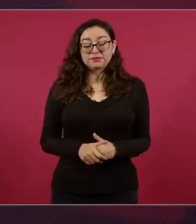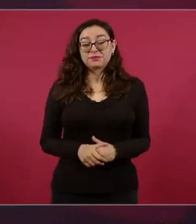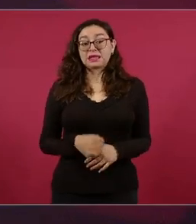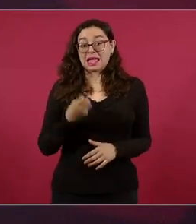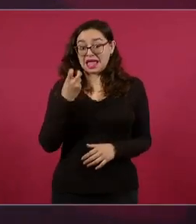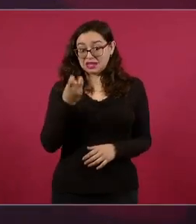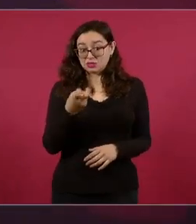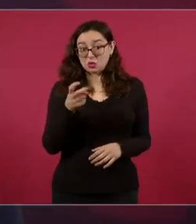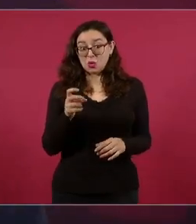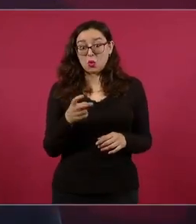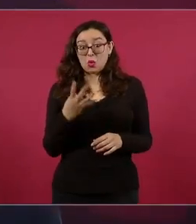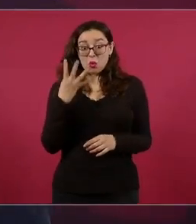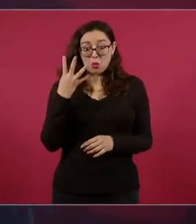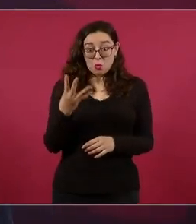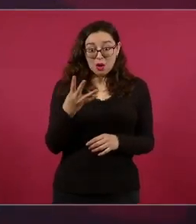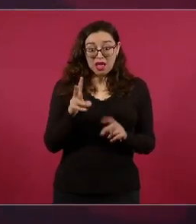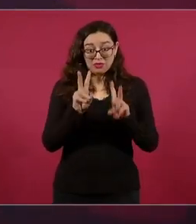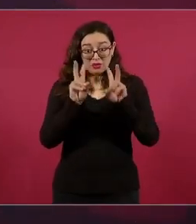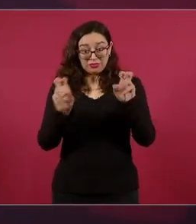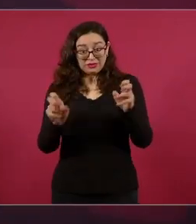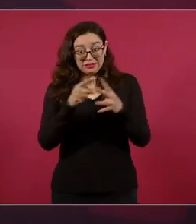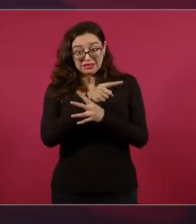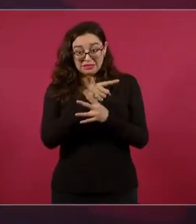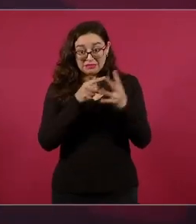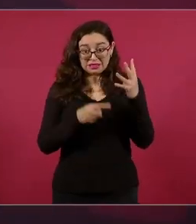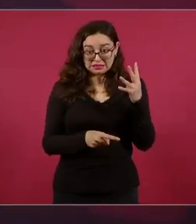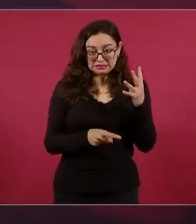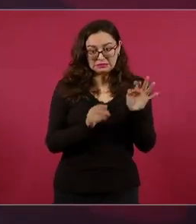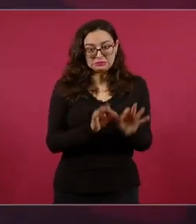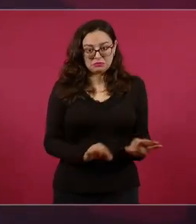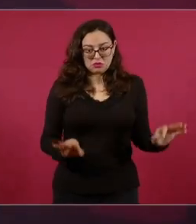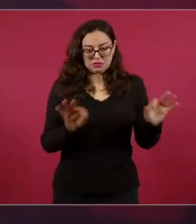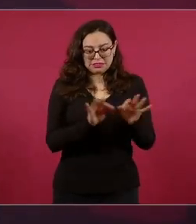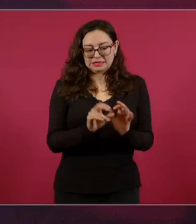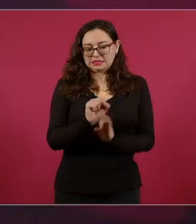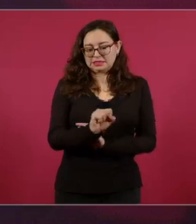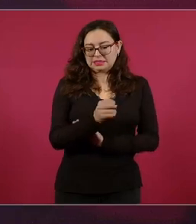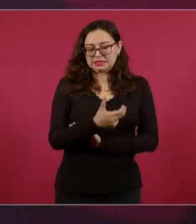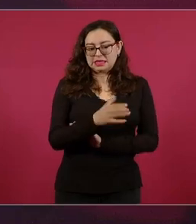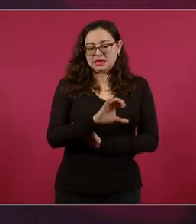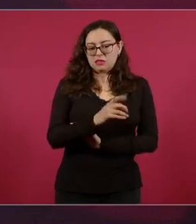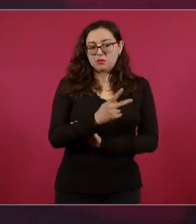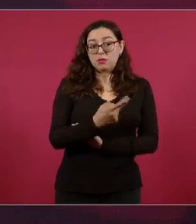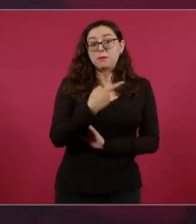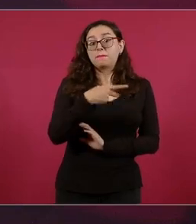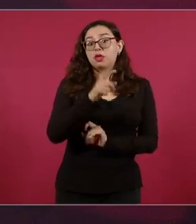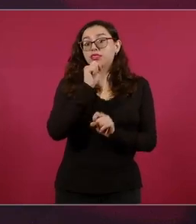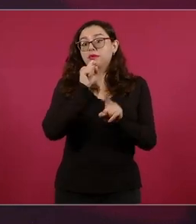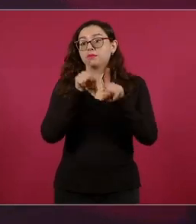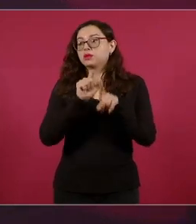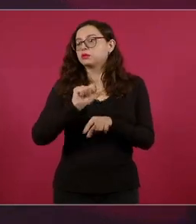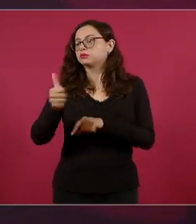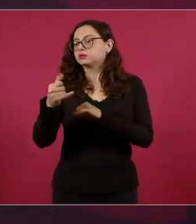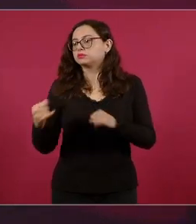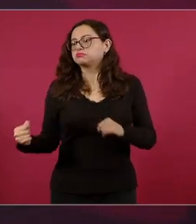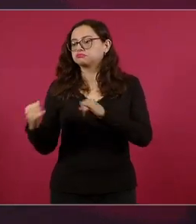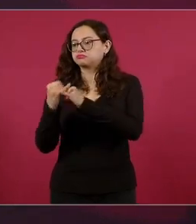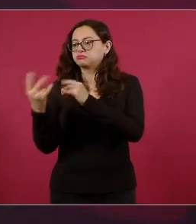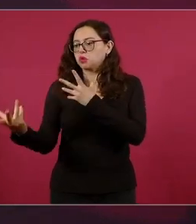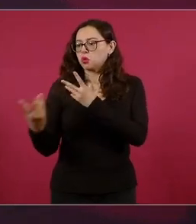pilares, no es la única que ejecuta, sin embargo, es el